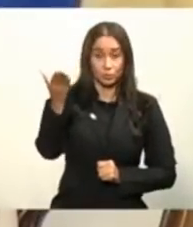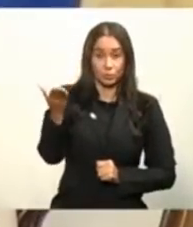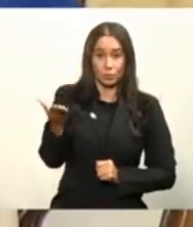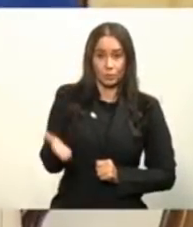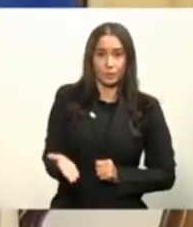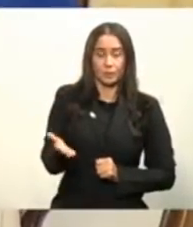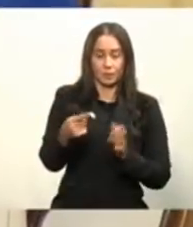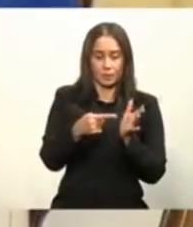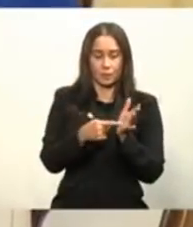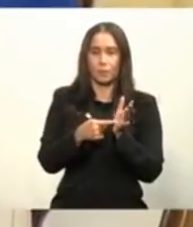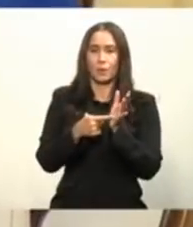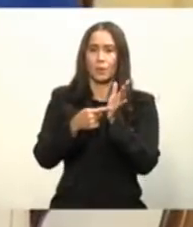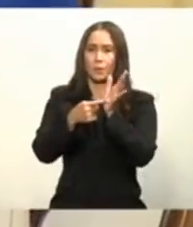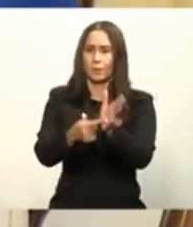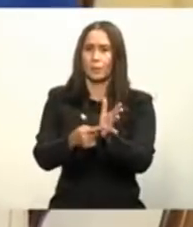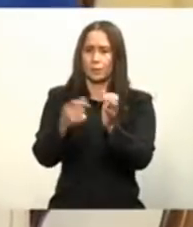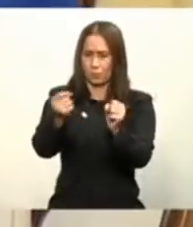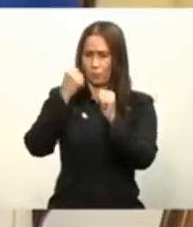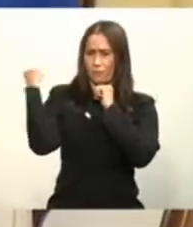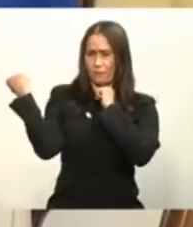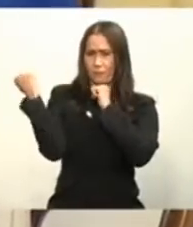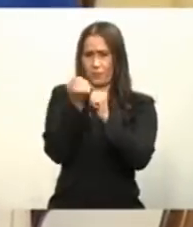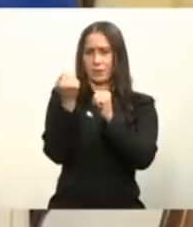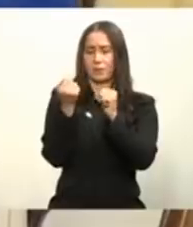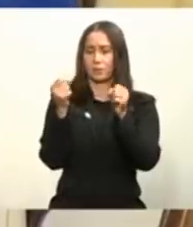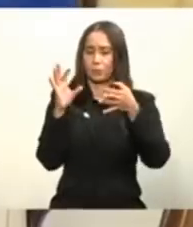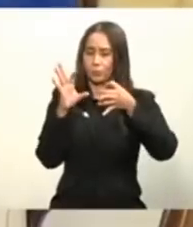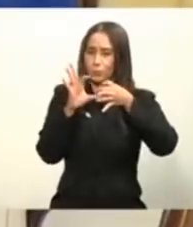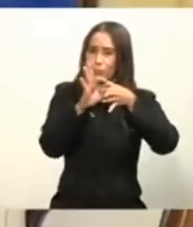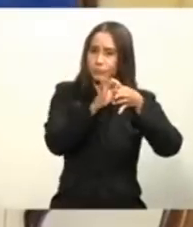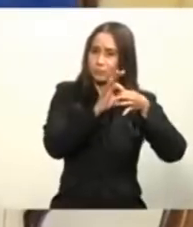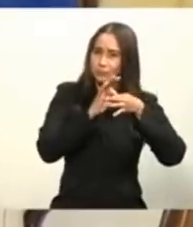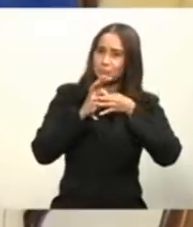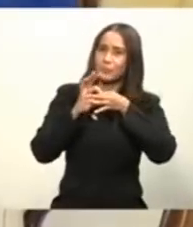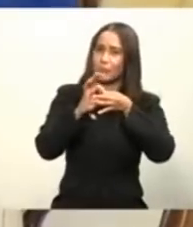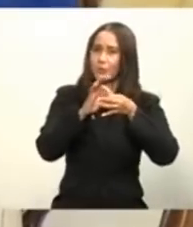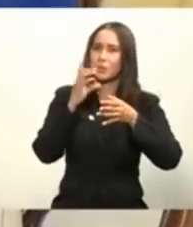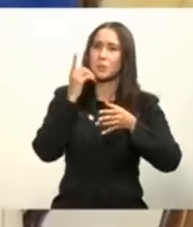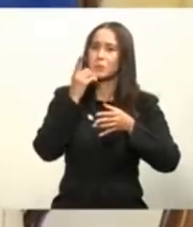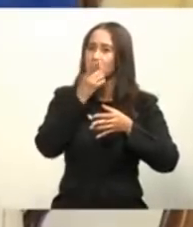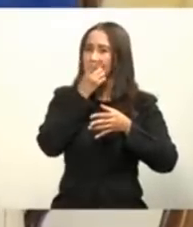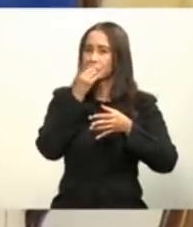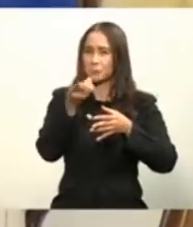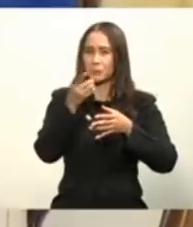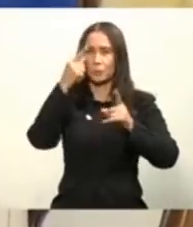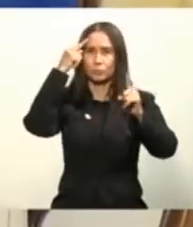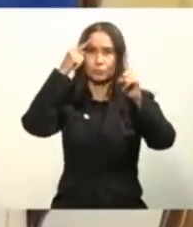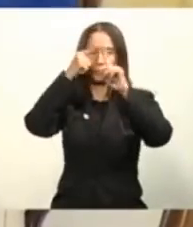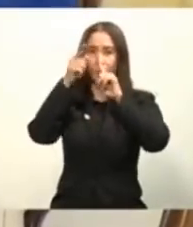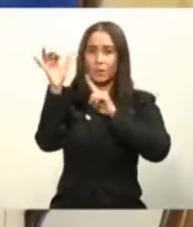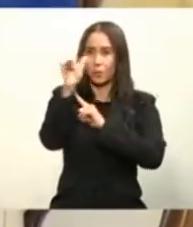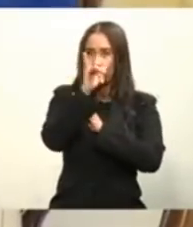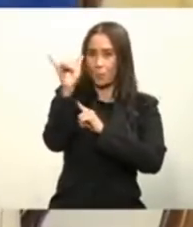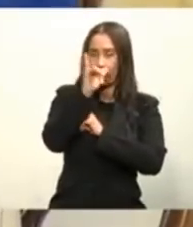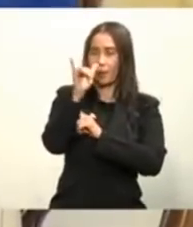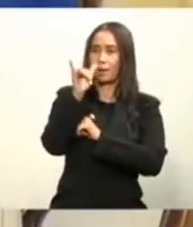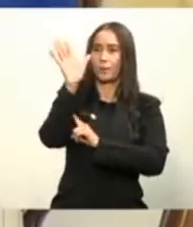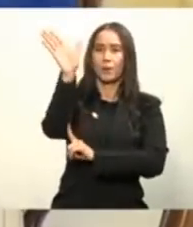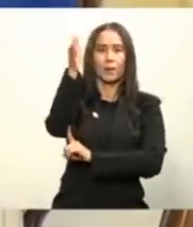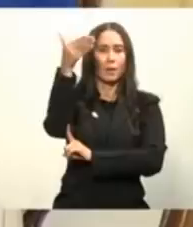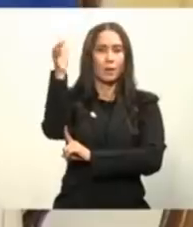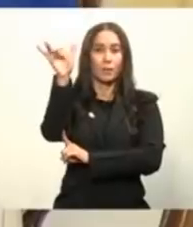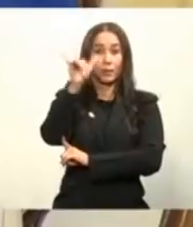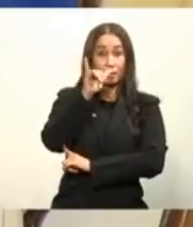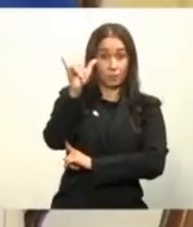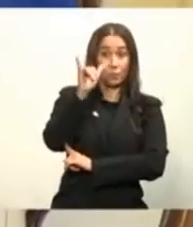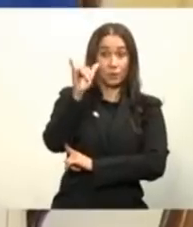poderosos que somos cuando nos unimos bajo un mismo objetivo, una misma bandera y ahora la